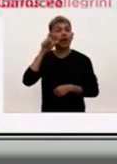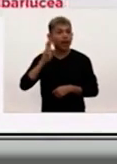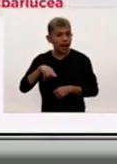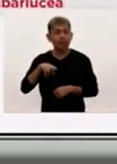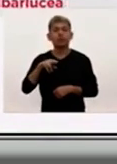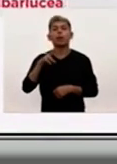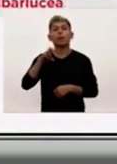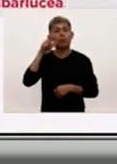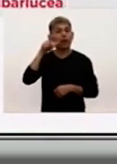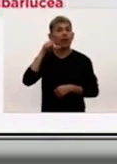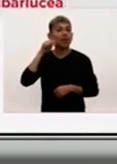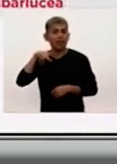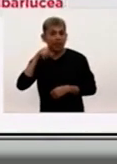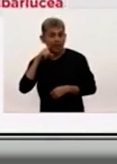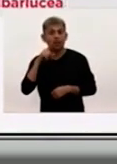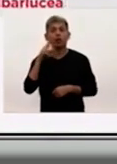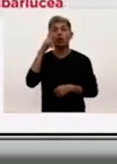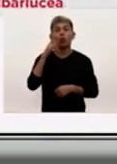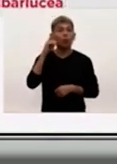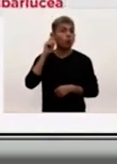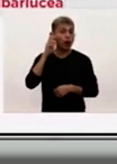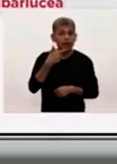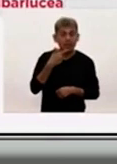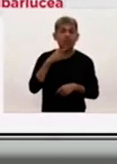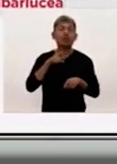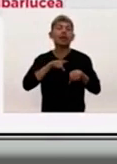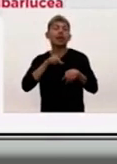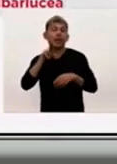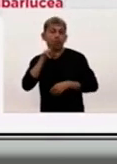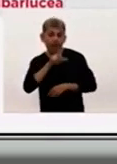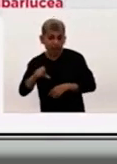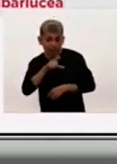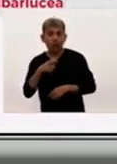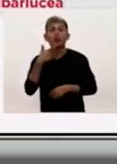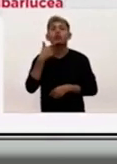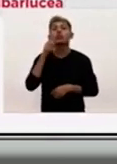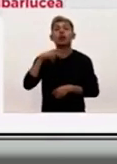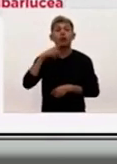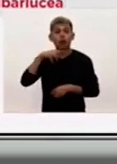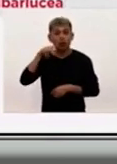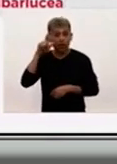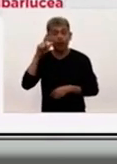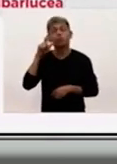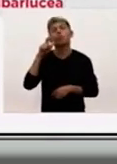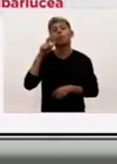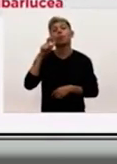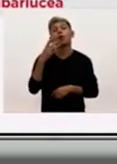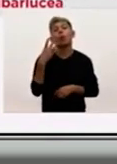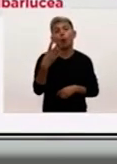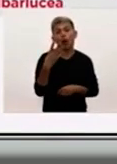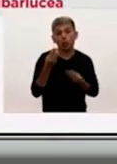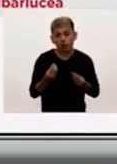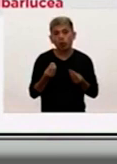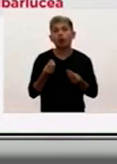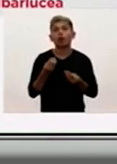Pellegrini, Uges, Recreo, San Jorge, con 4 casos en las localidades de